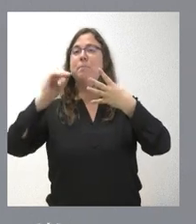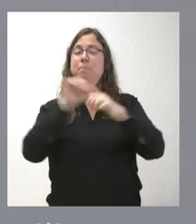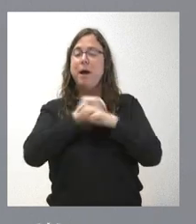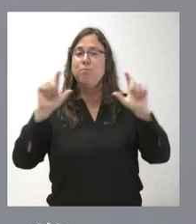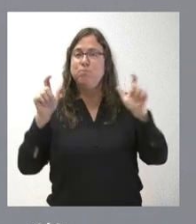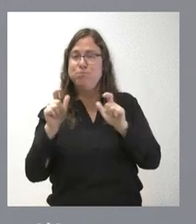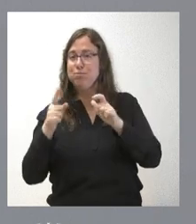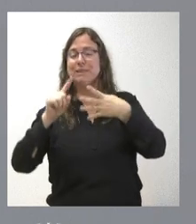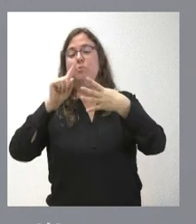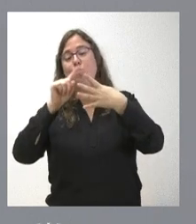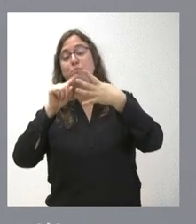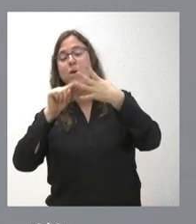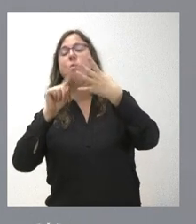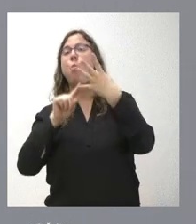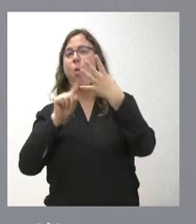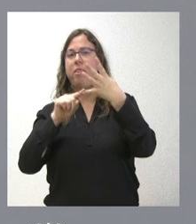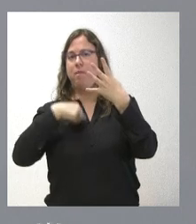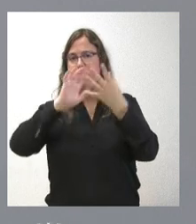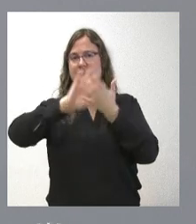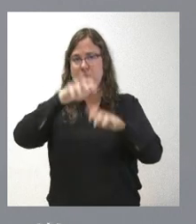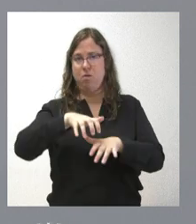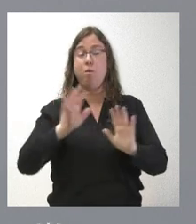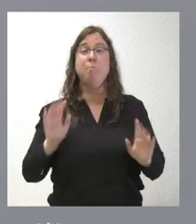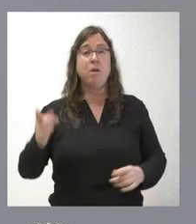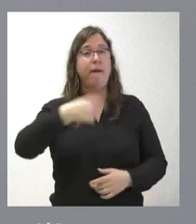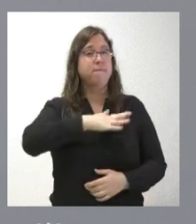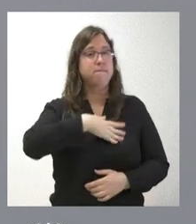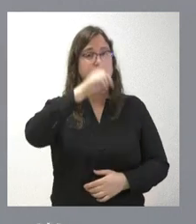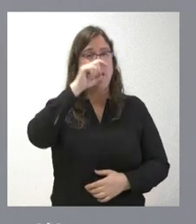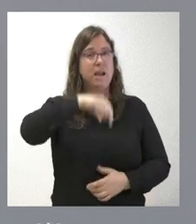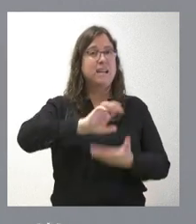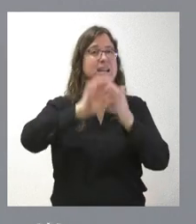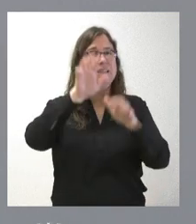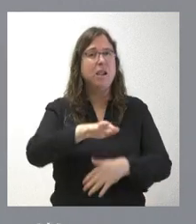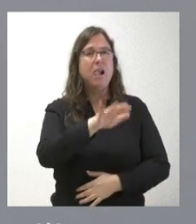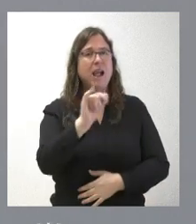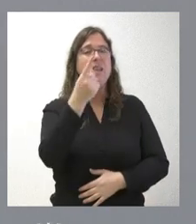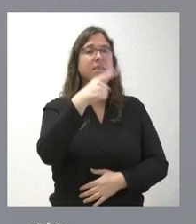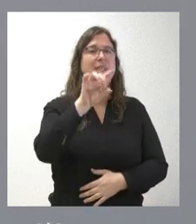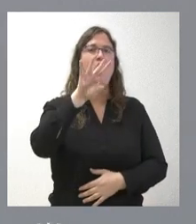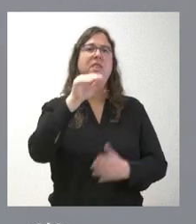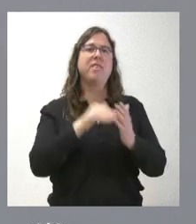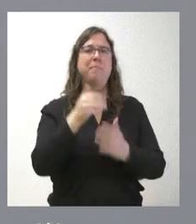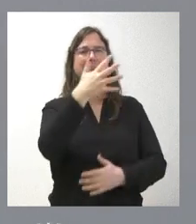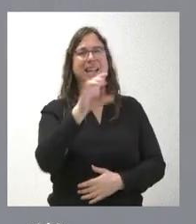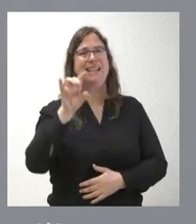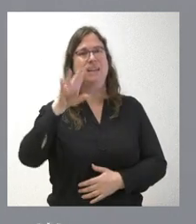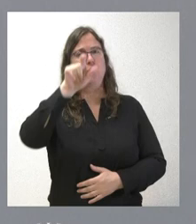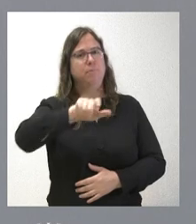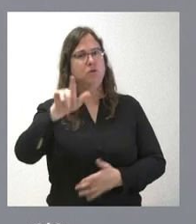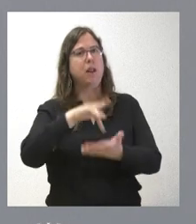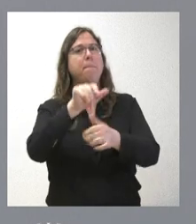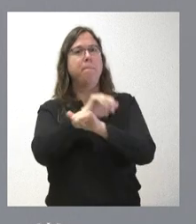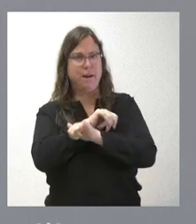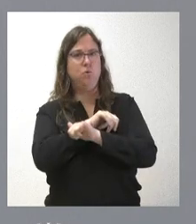en el último año. No obstante lo cual, queremos recordar que todavía en Castilla y León tenemos 115.514 personas en paro.